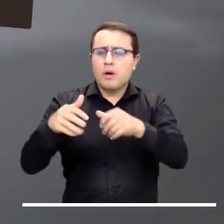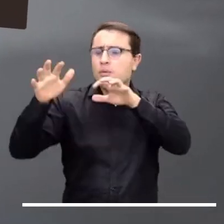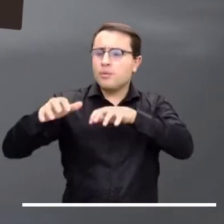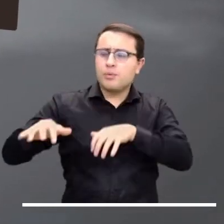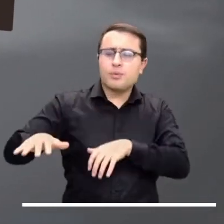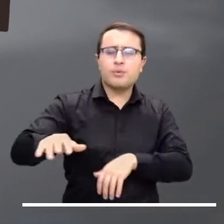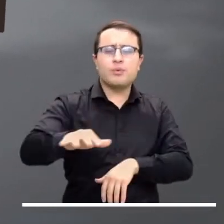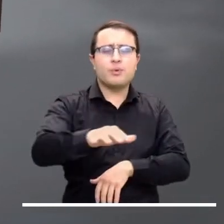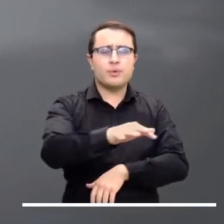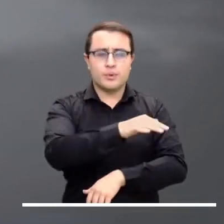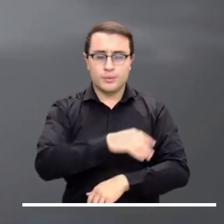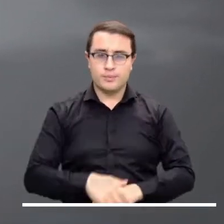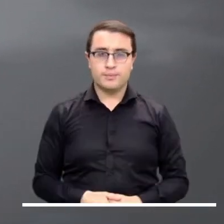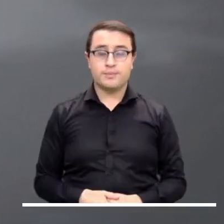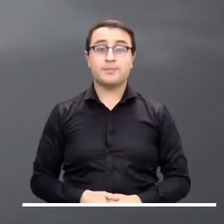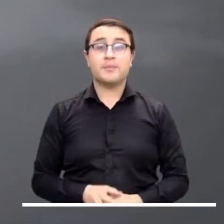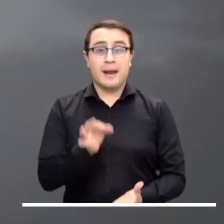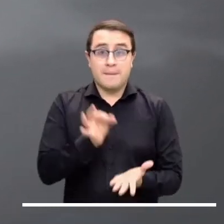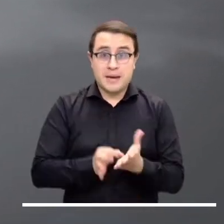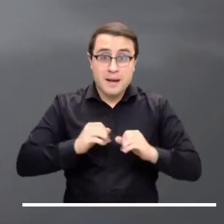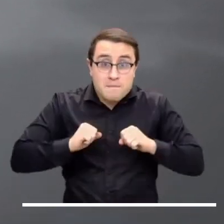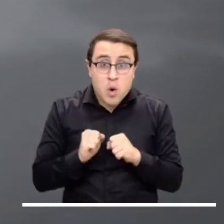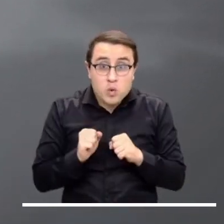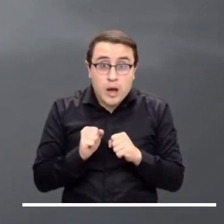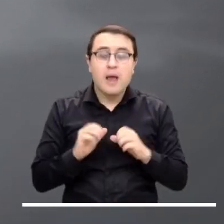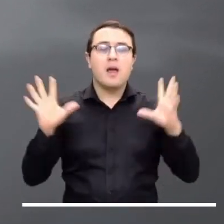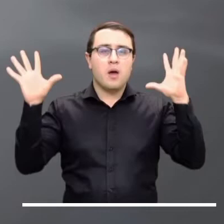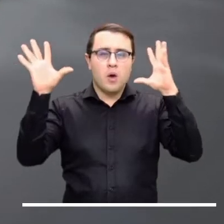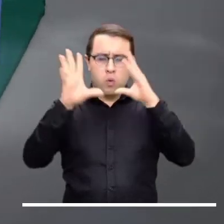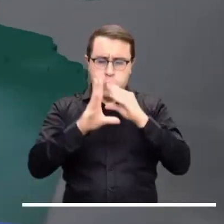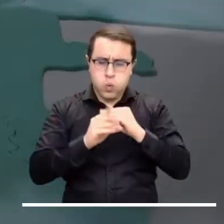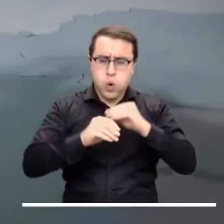dispersas se calculan en el resto de la Amazonía.